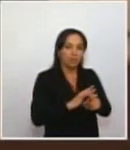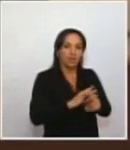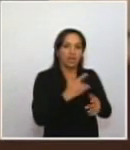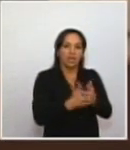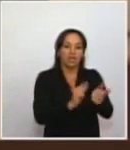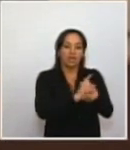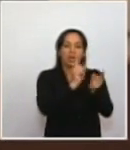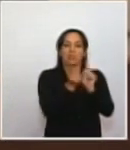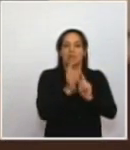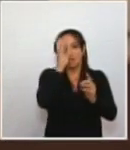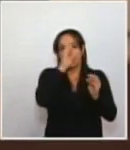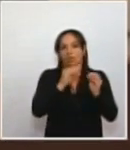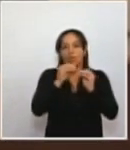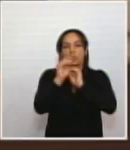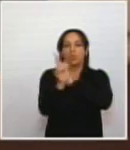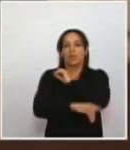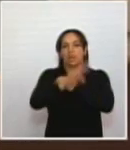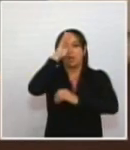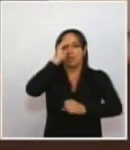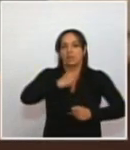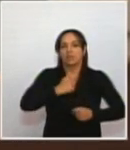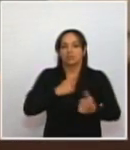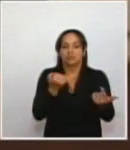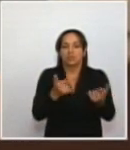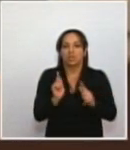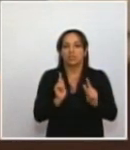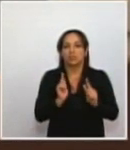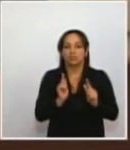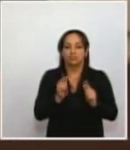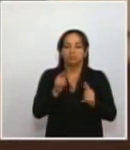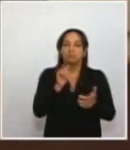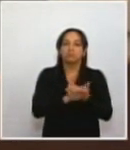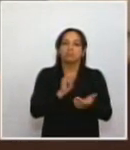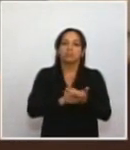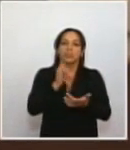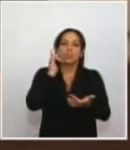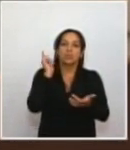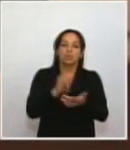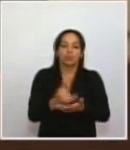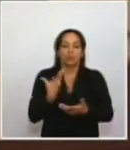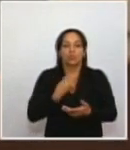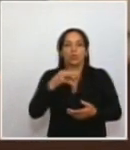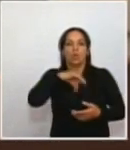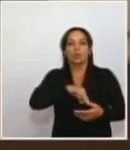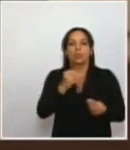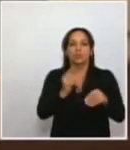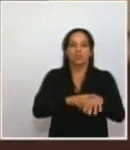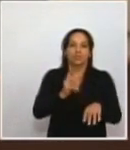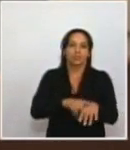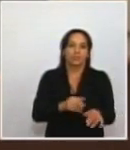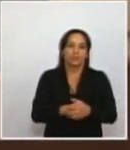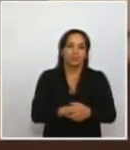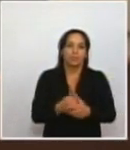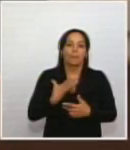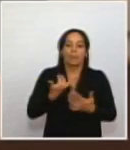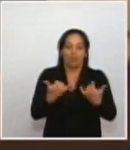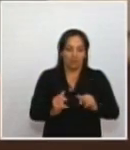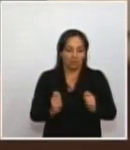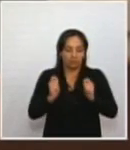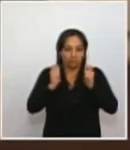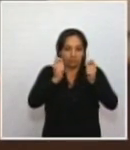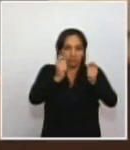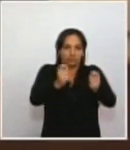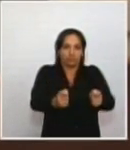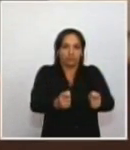el código penal militar. Y con eso habíamos ganado mucho tiempo y le habíamos entregado